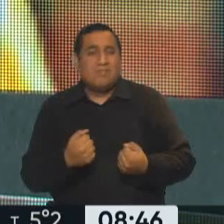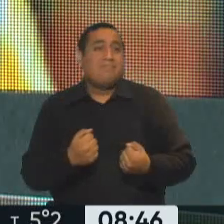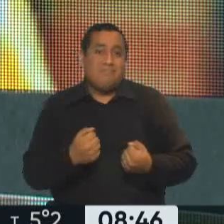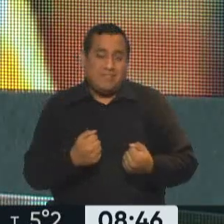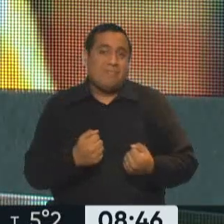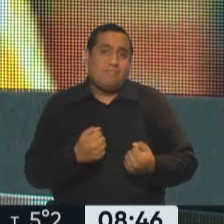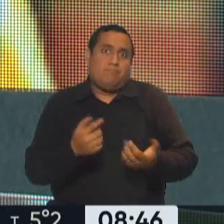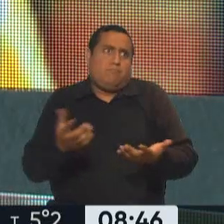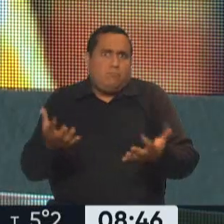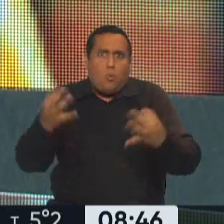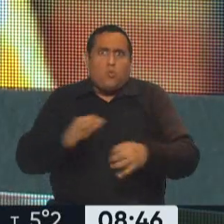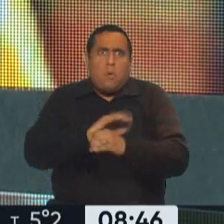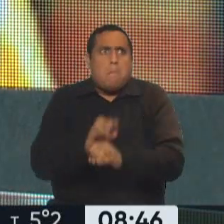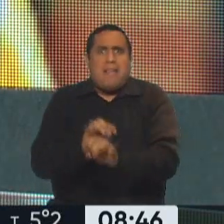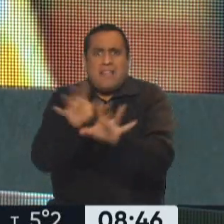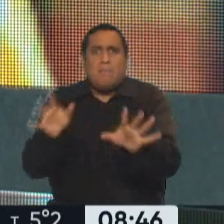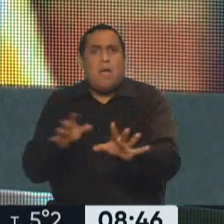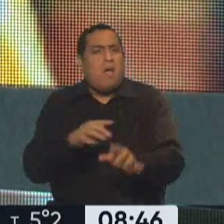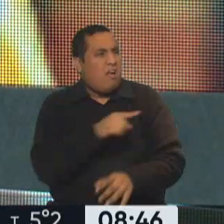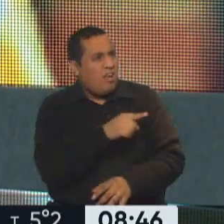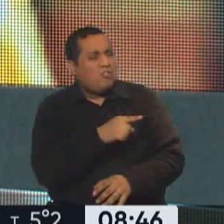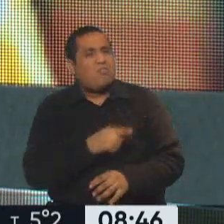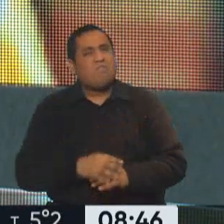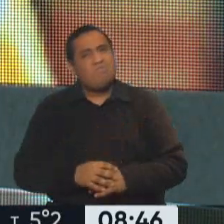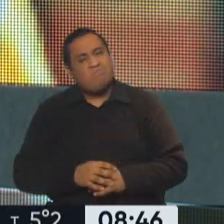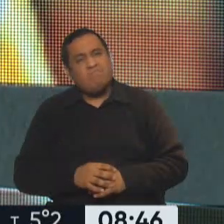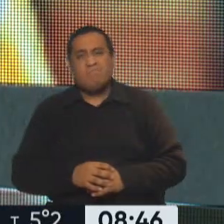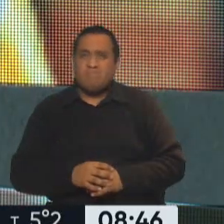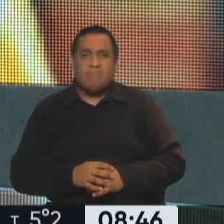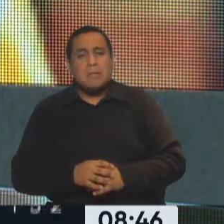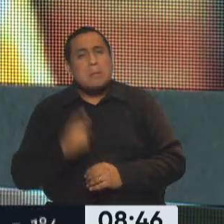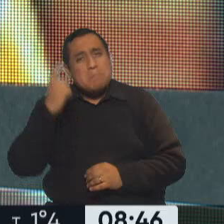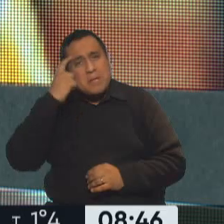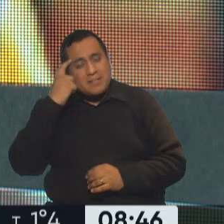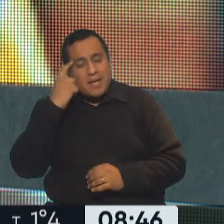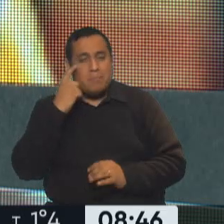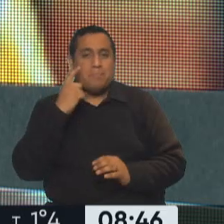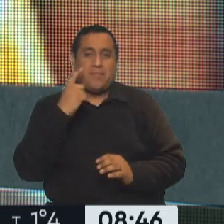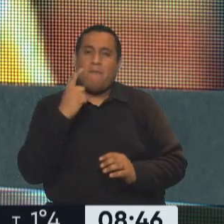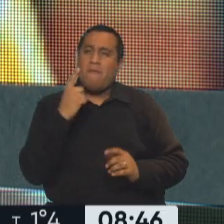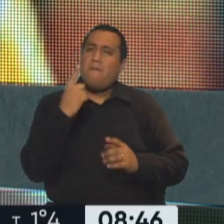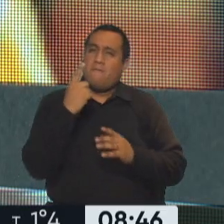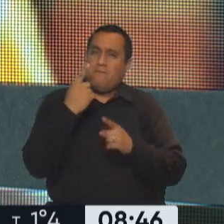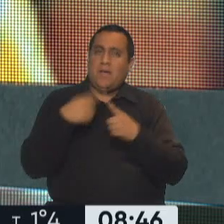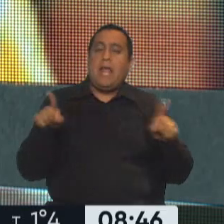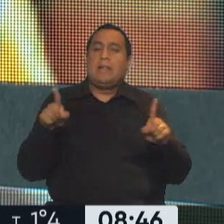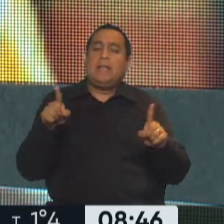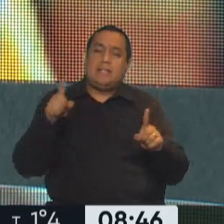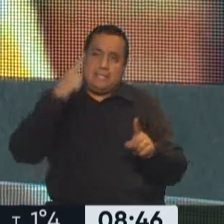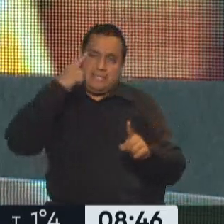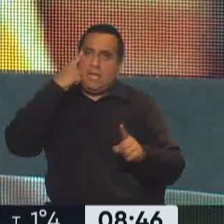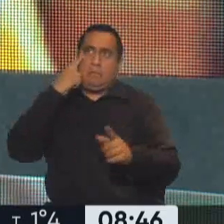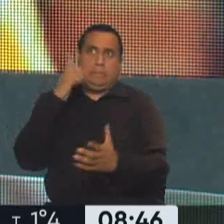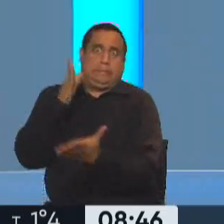vida ante una pandemia, uno dice, y si lo pensamos, ¿no? Alejadísimo del tema de cortar la libertad de expresión.